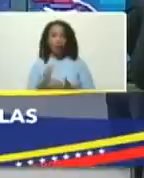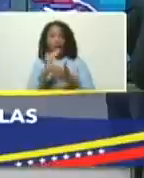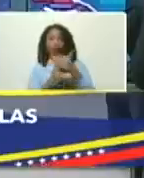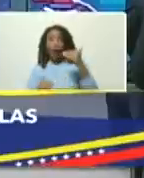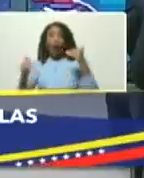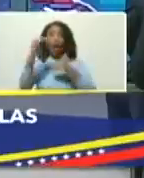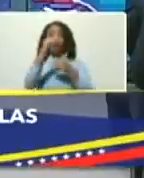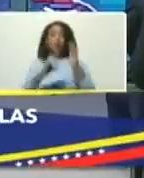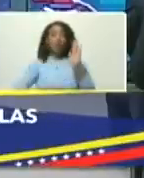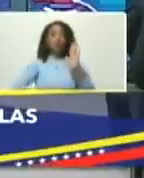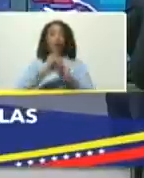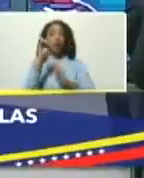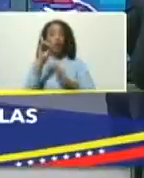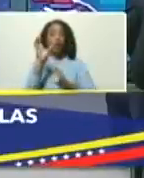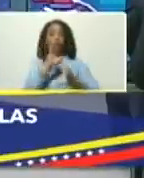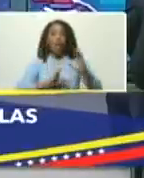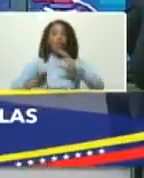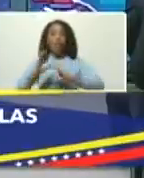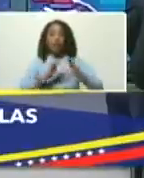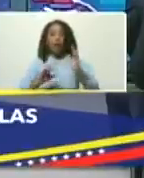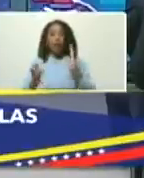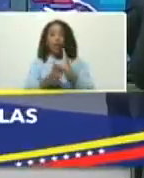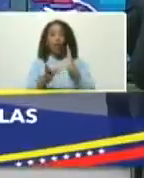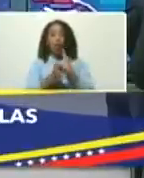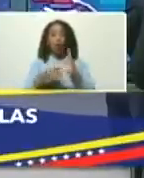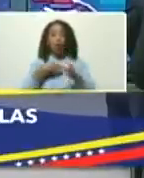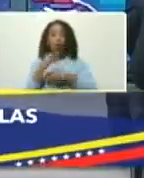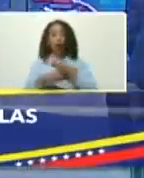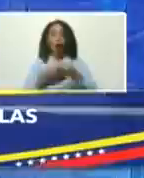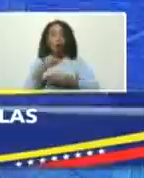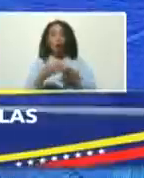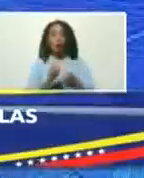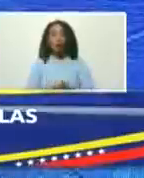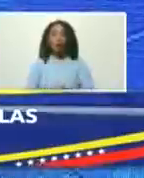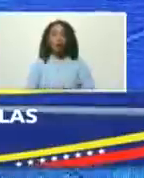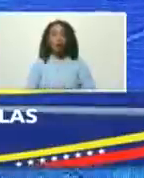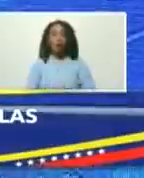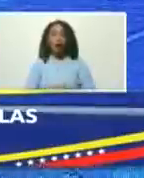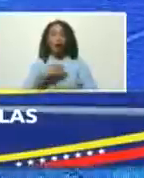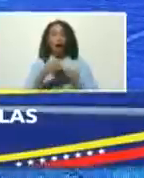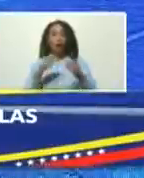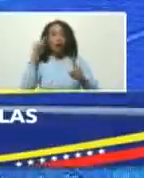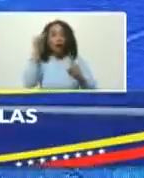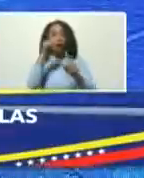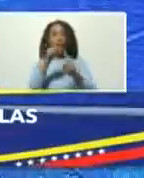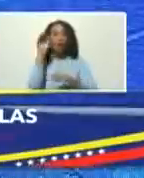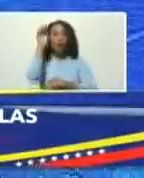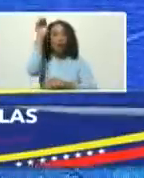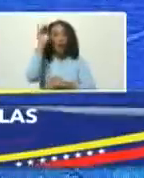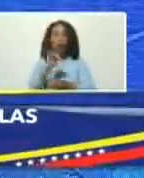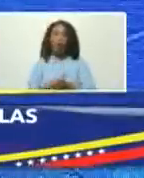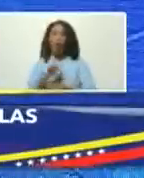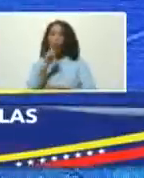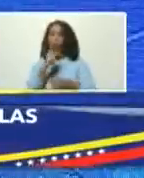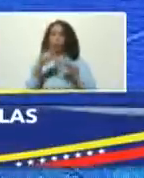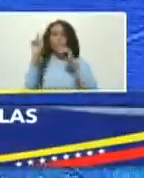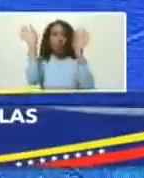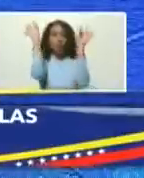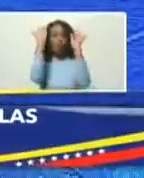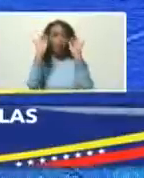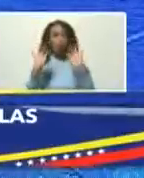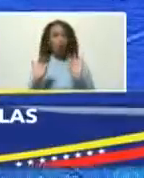desarrollo científico y tecnológico es lo que nos garantiza transitar hacia el futuro no hay otra forma